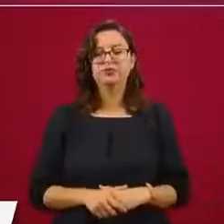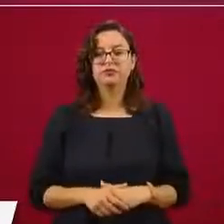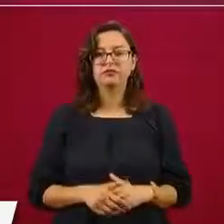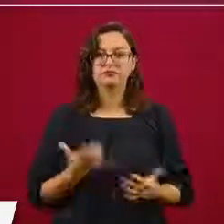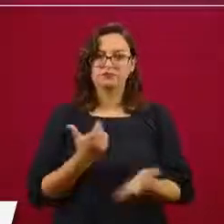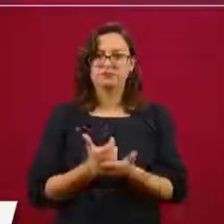valorando.